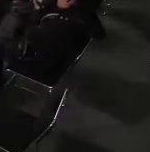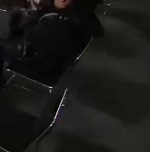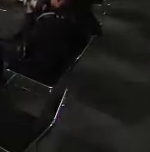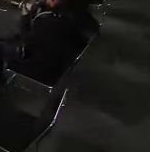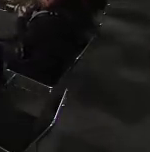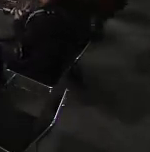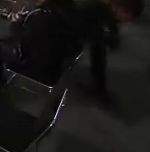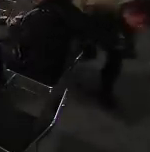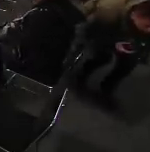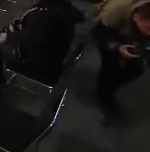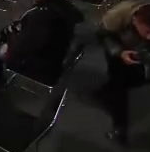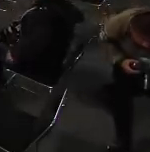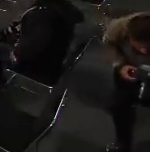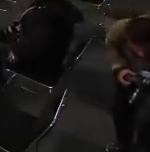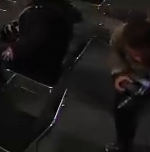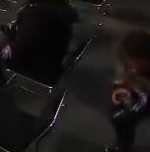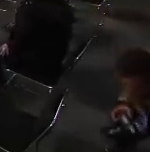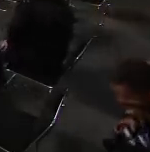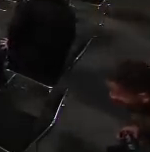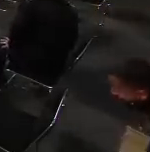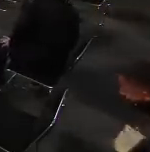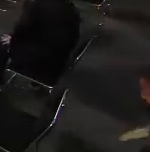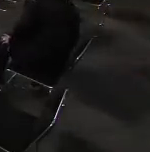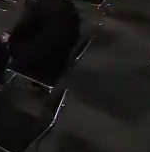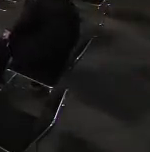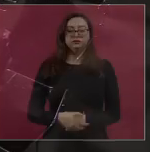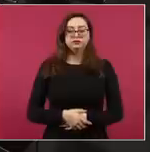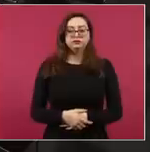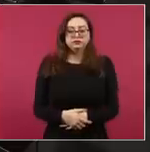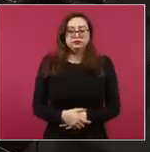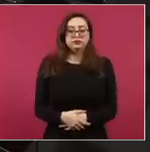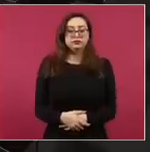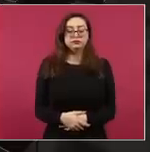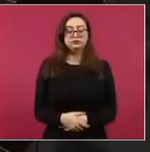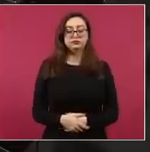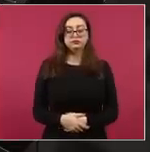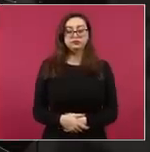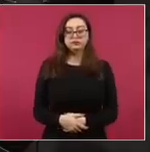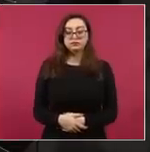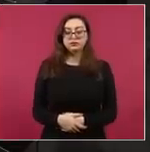Por eso llama mucho la atención que los abogados